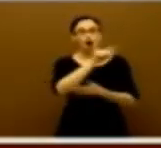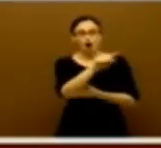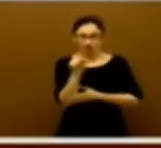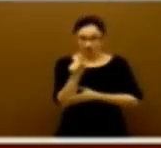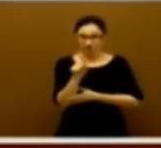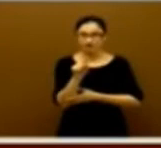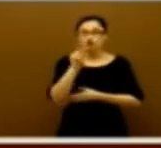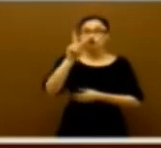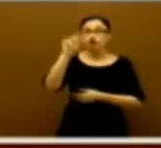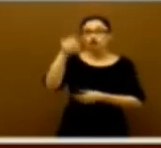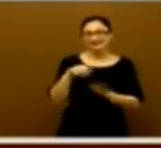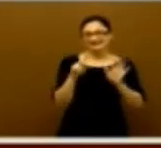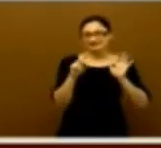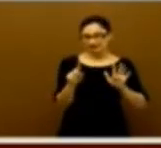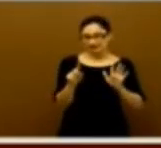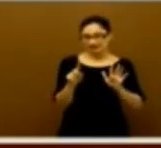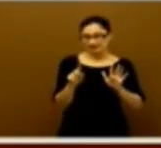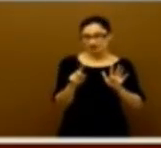,5 o del 2,6.